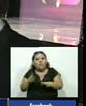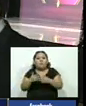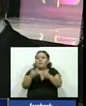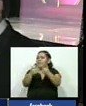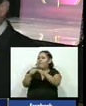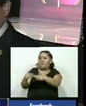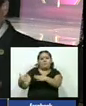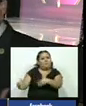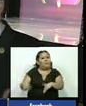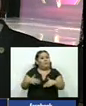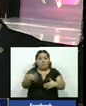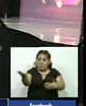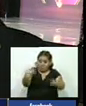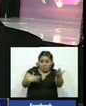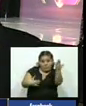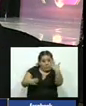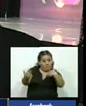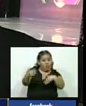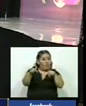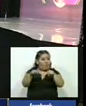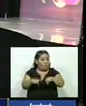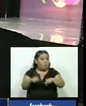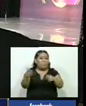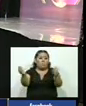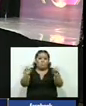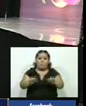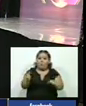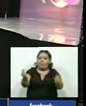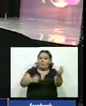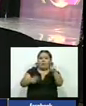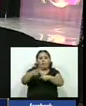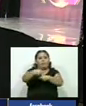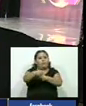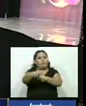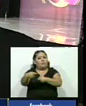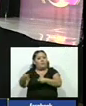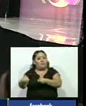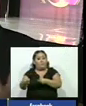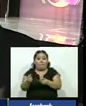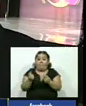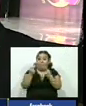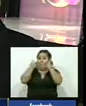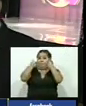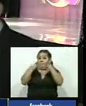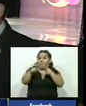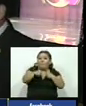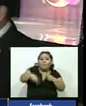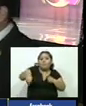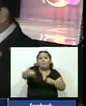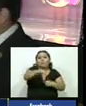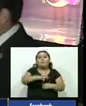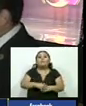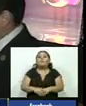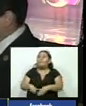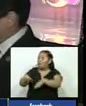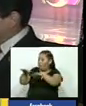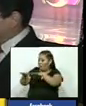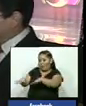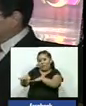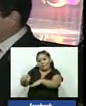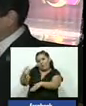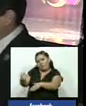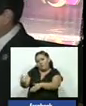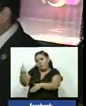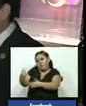distintas actividades los invitamos desde ya a que nos acompañen porque este diciembre va a estar lleno de sorpresas para todos ustedes muchísimas gracias